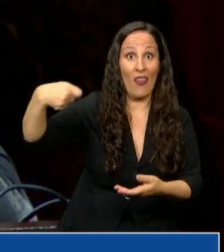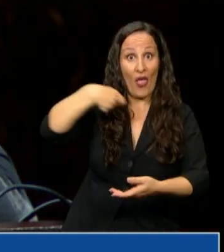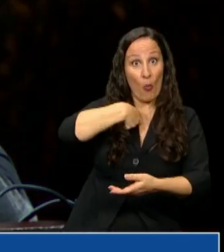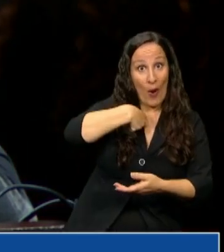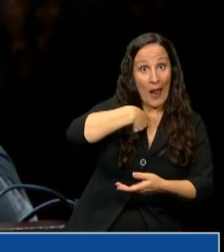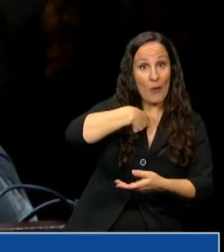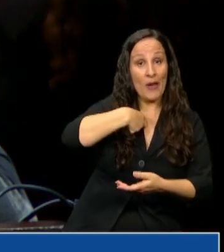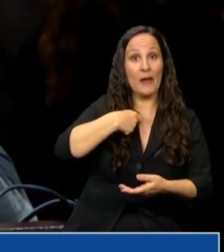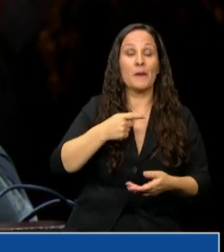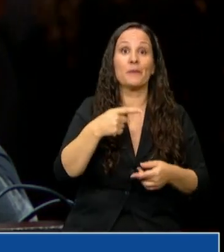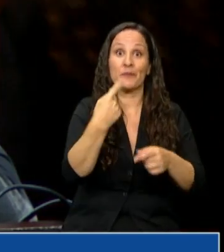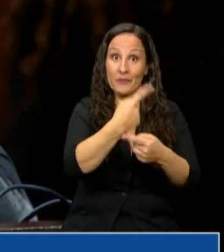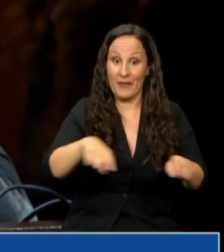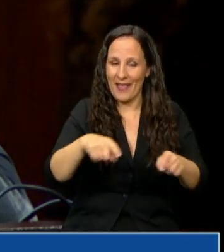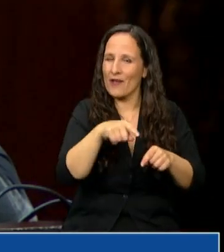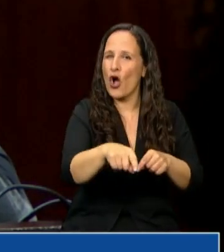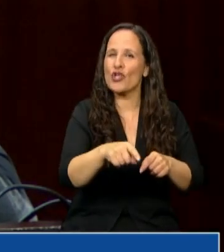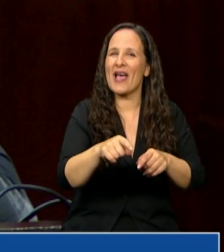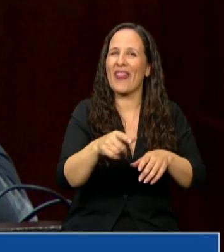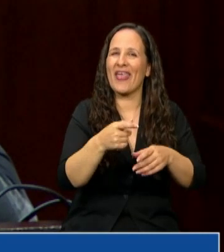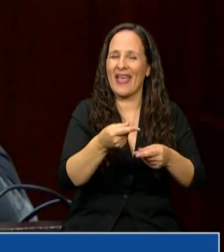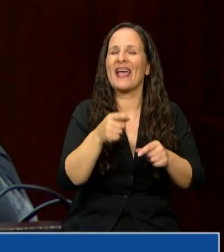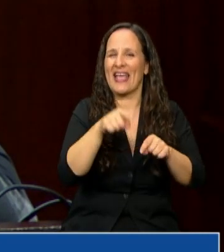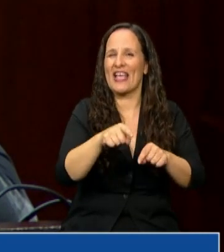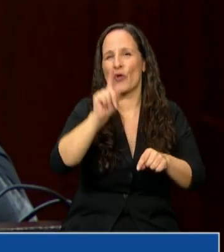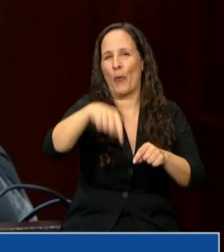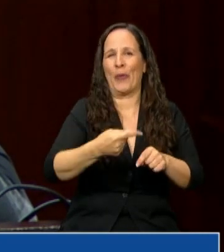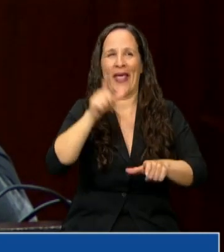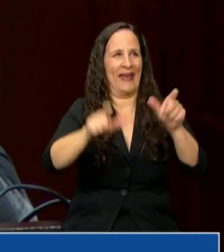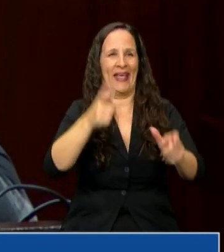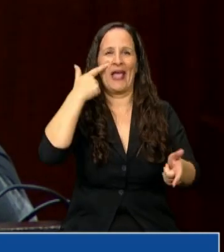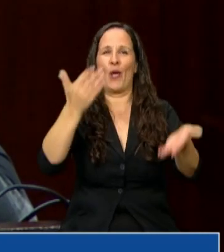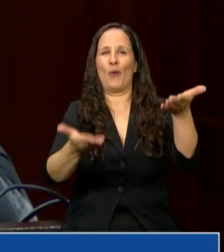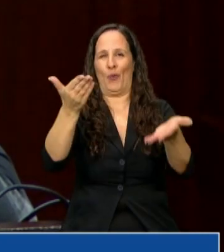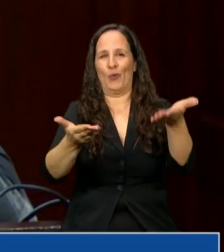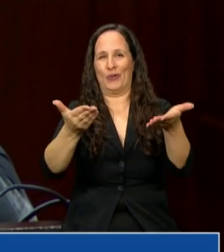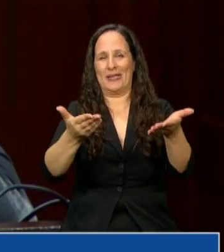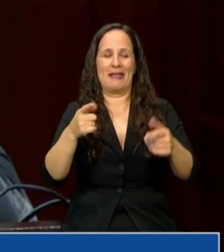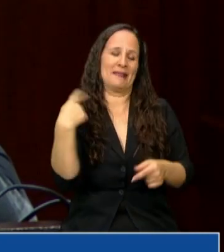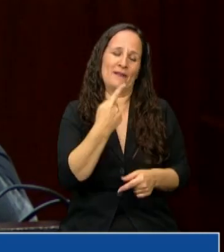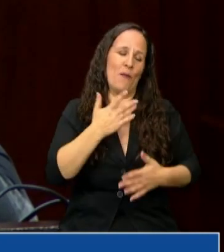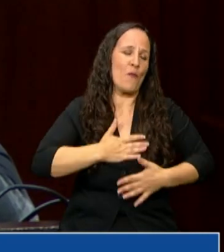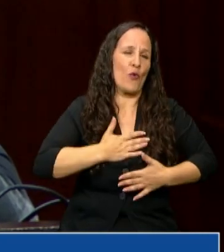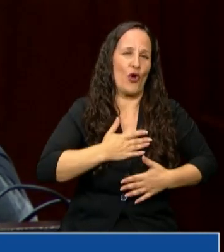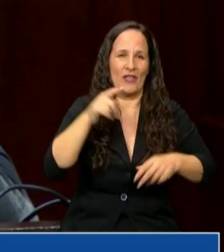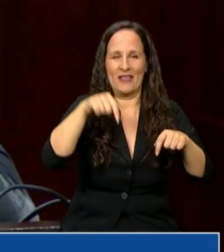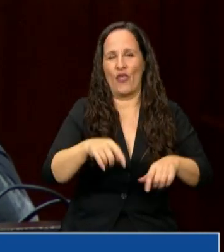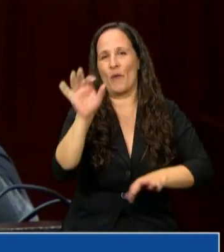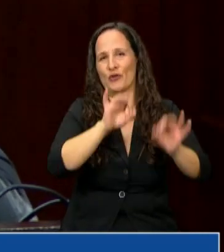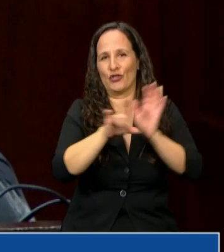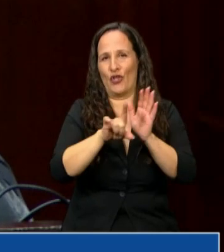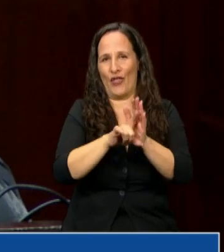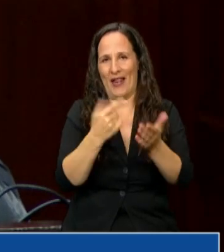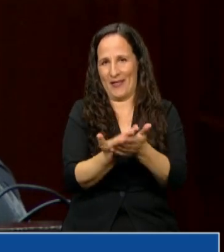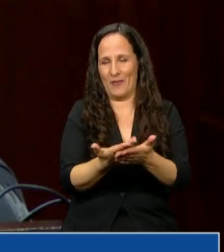la canasta básica, es justicia social. Así que obviamente que estamos muy contentos de poder tratar esto esta noche. Muchas gracias.